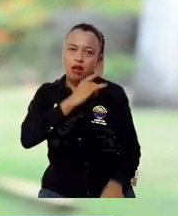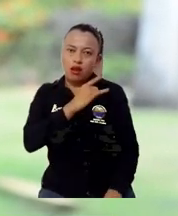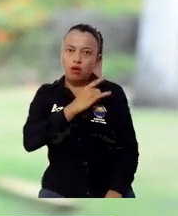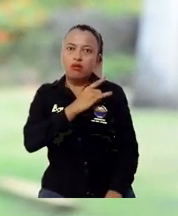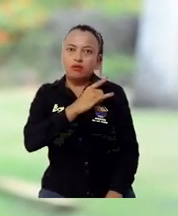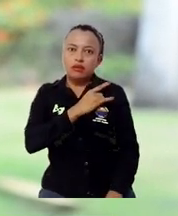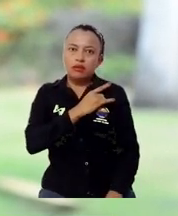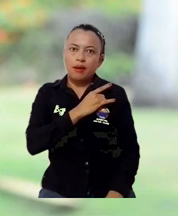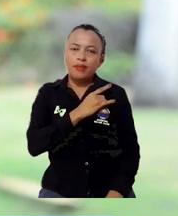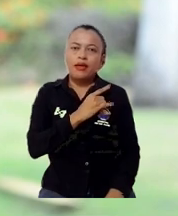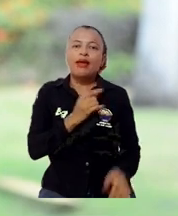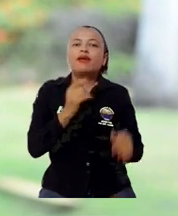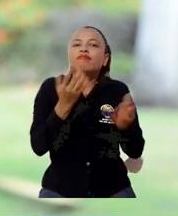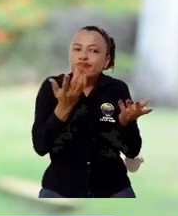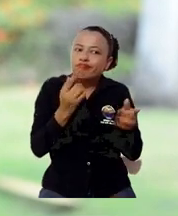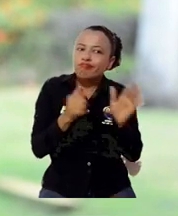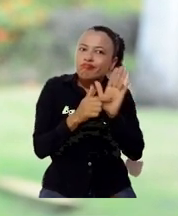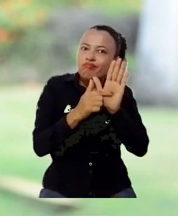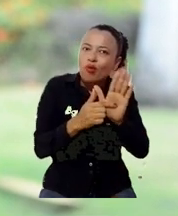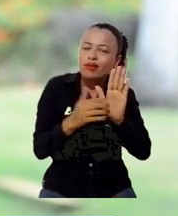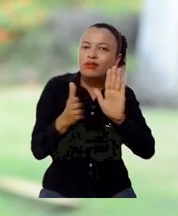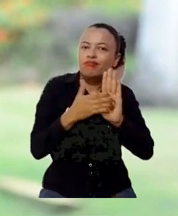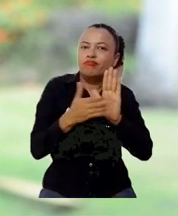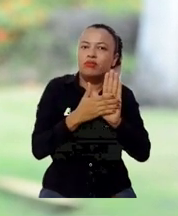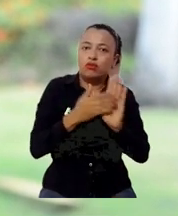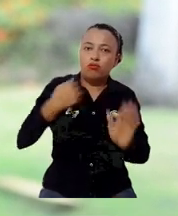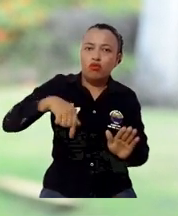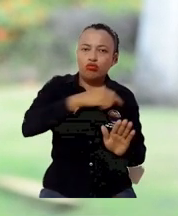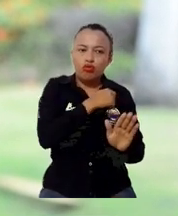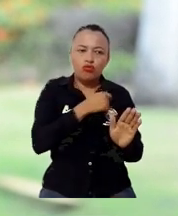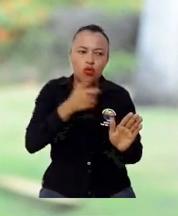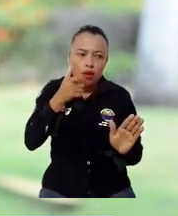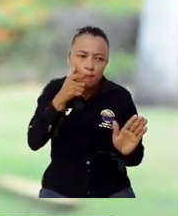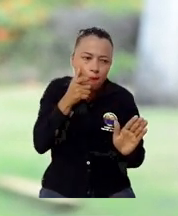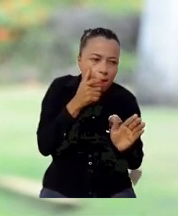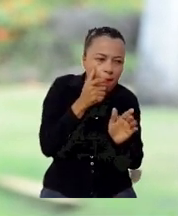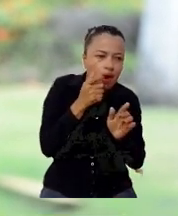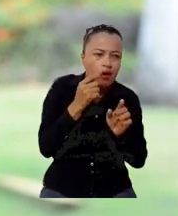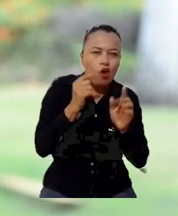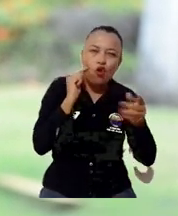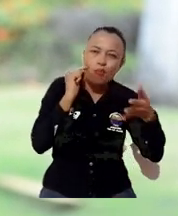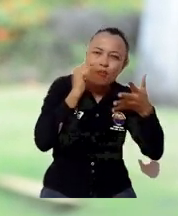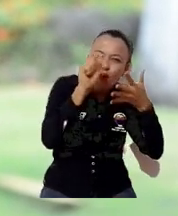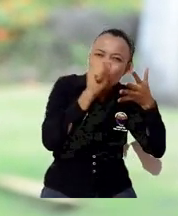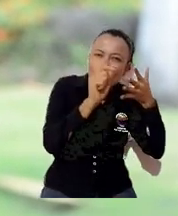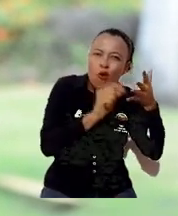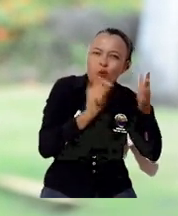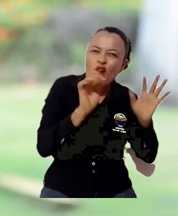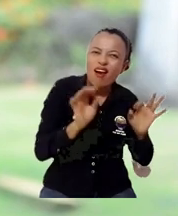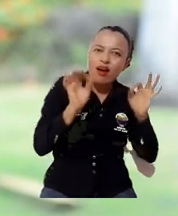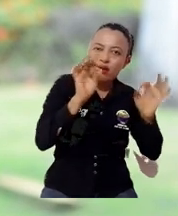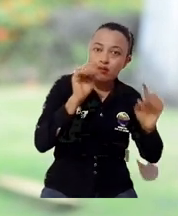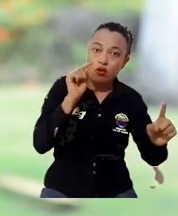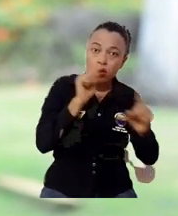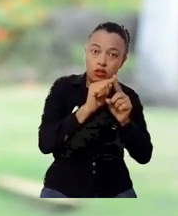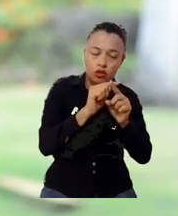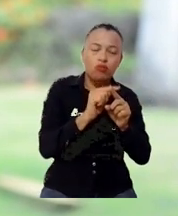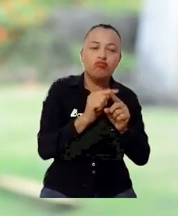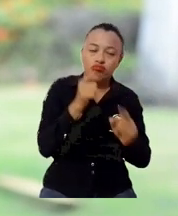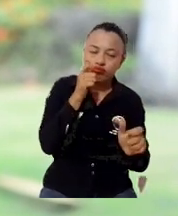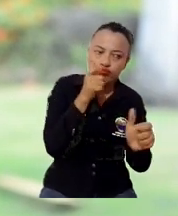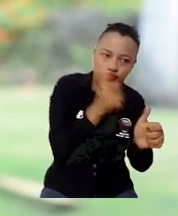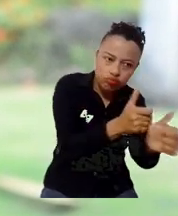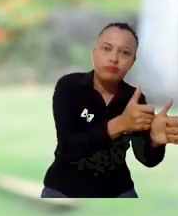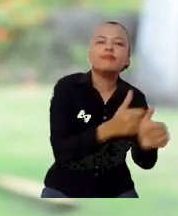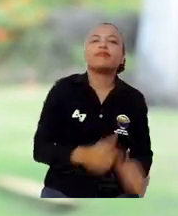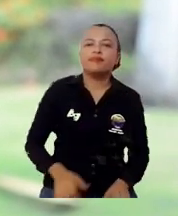estrategia de la universidad y que también se evidencia, digamos, la trazabilidad que le hacemos a